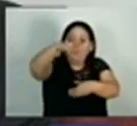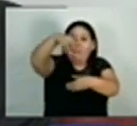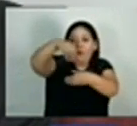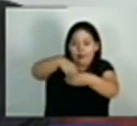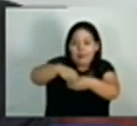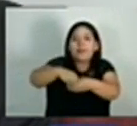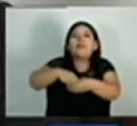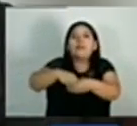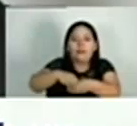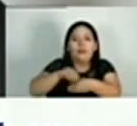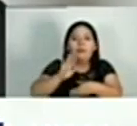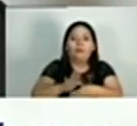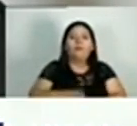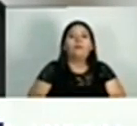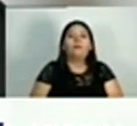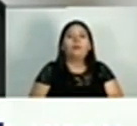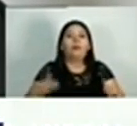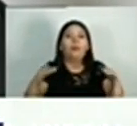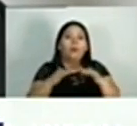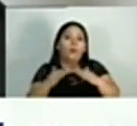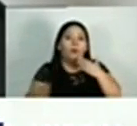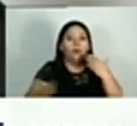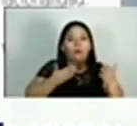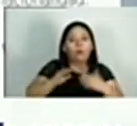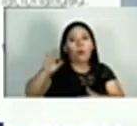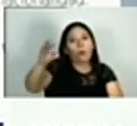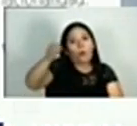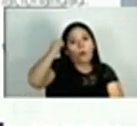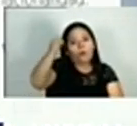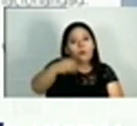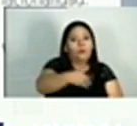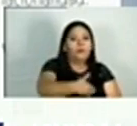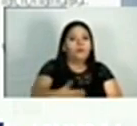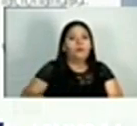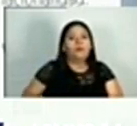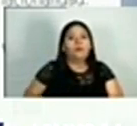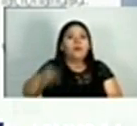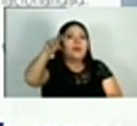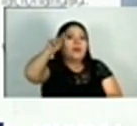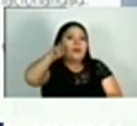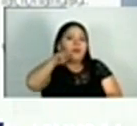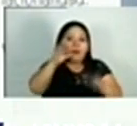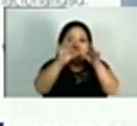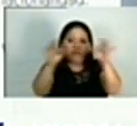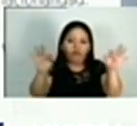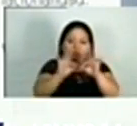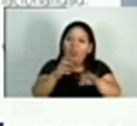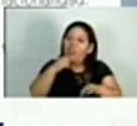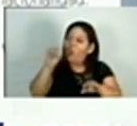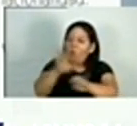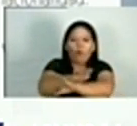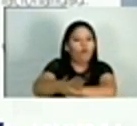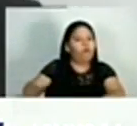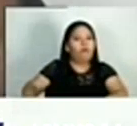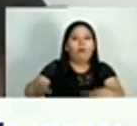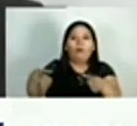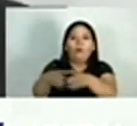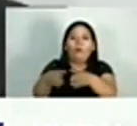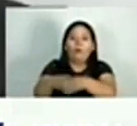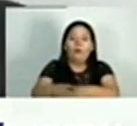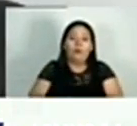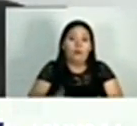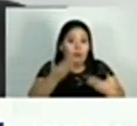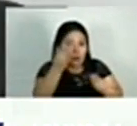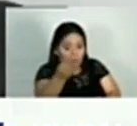Palestina. También se refirió a la postura del presidente Bukele, quien dijo que jamás debería de desaparecer por completo. El señor